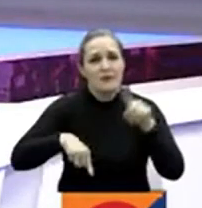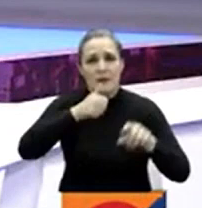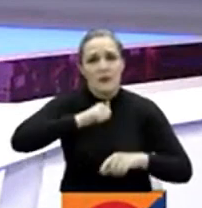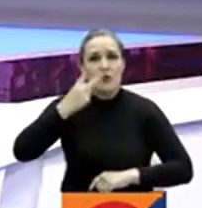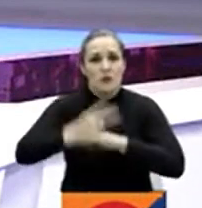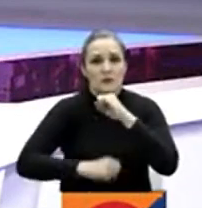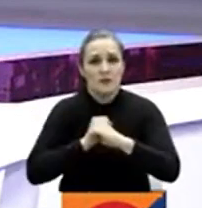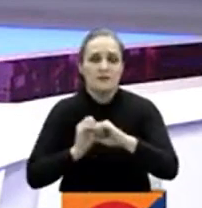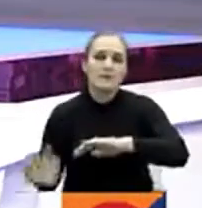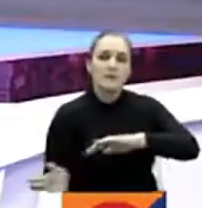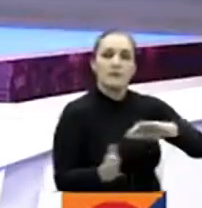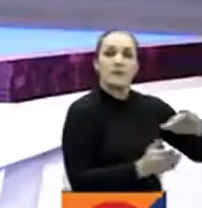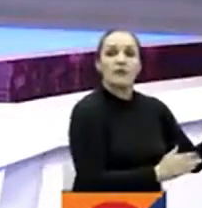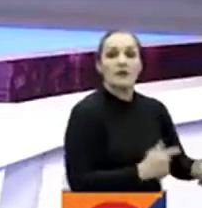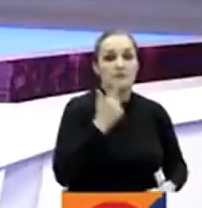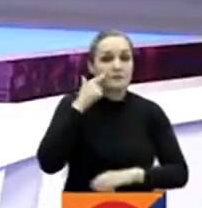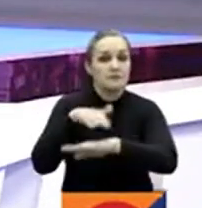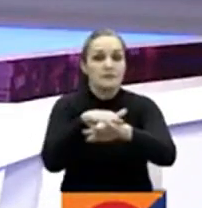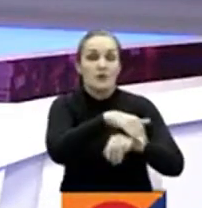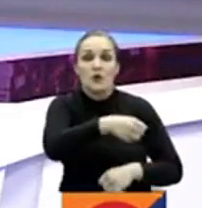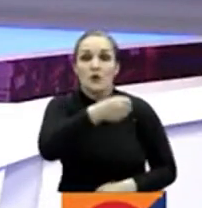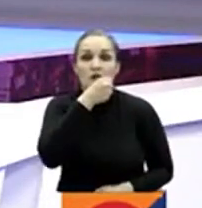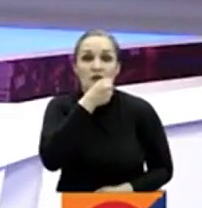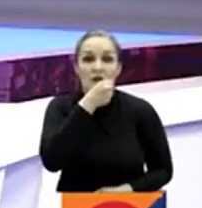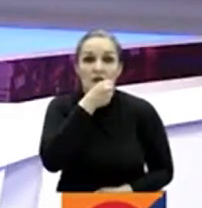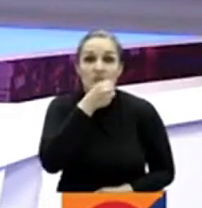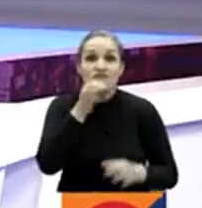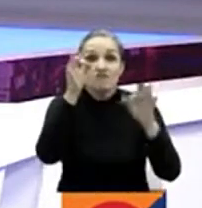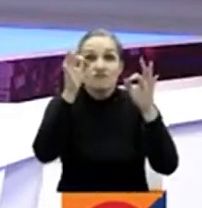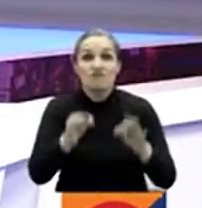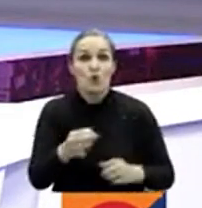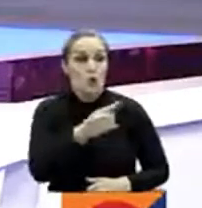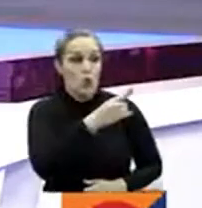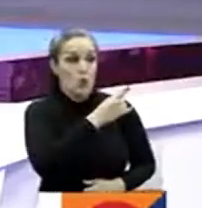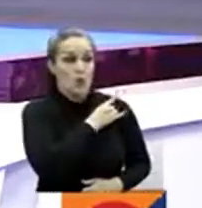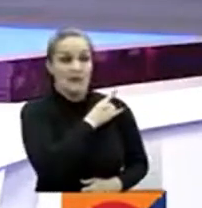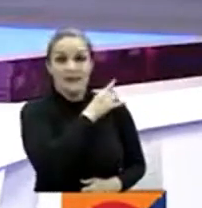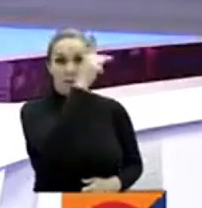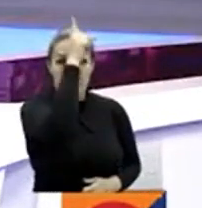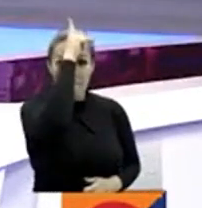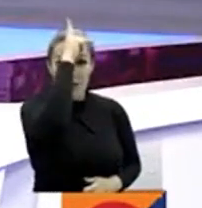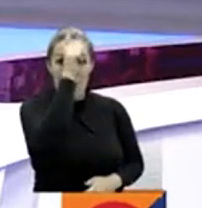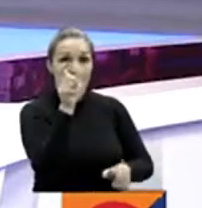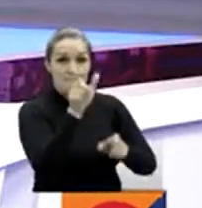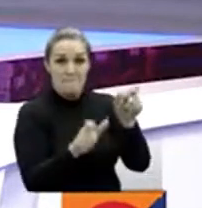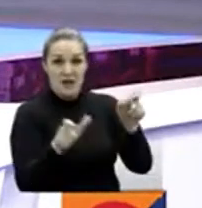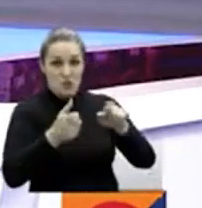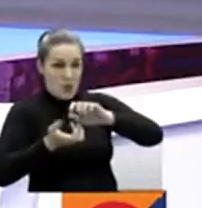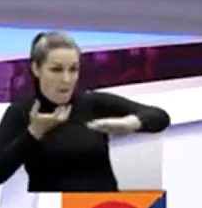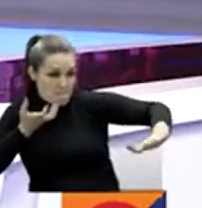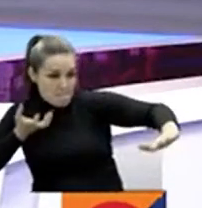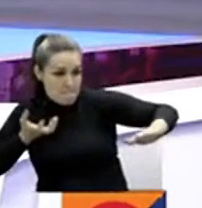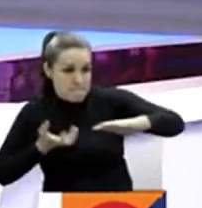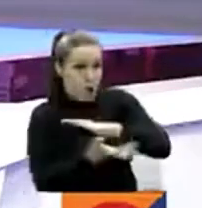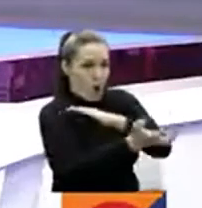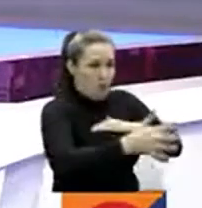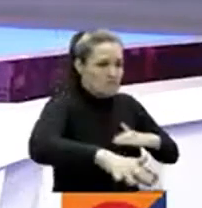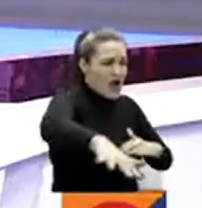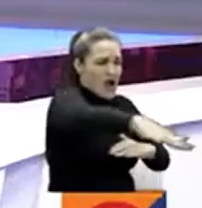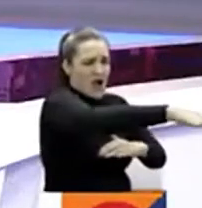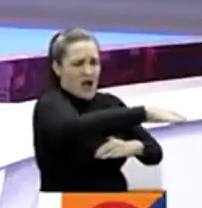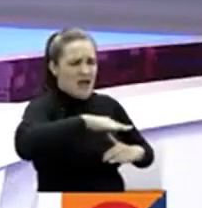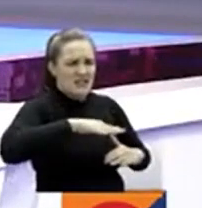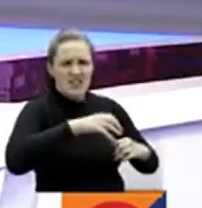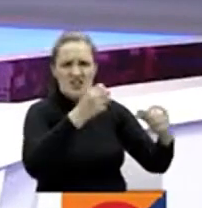noticia porque más de 200 personas fueron detenidas en el desalojo de una universidad en Perú. Manifestantes provenientes de distintas partes del país